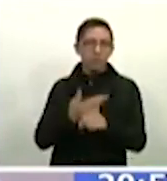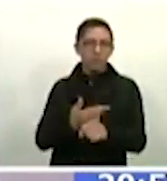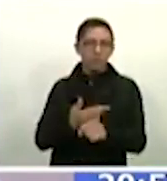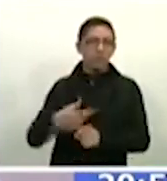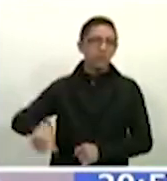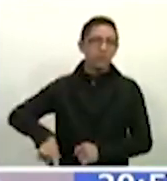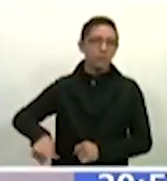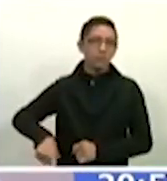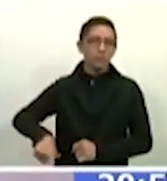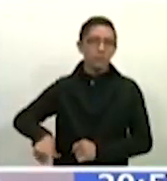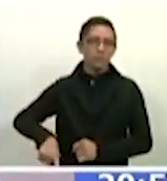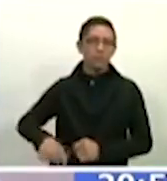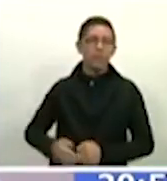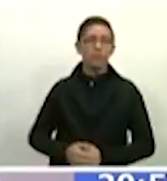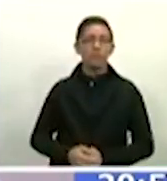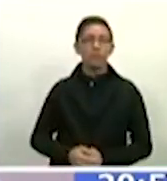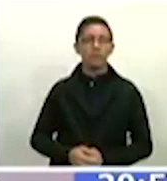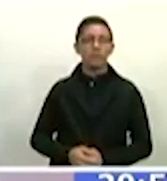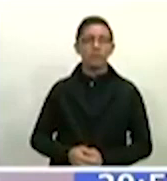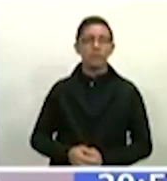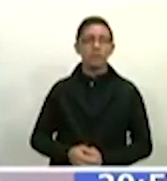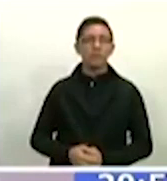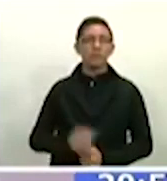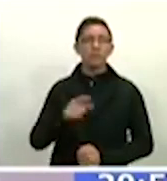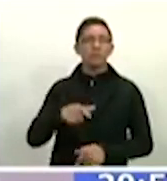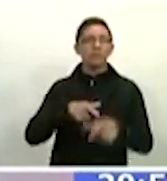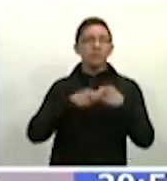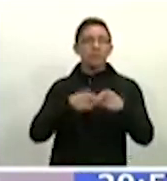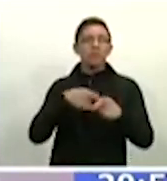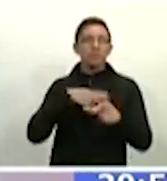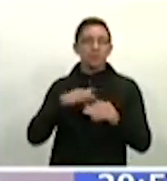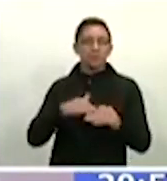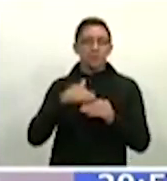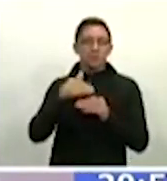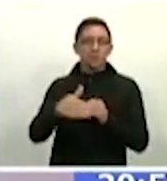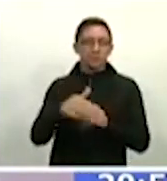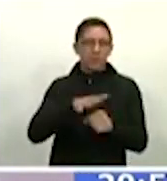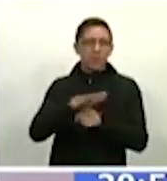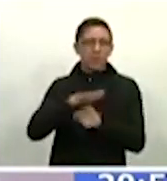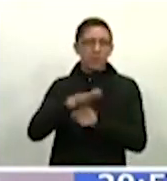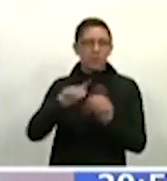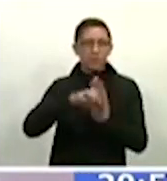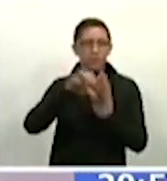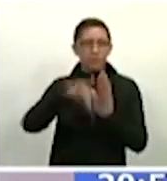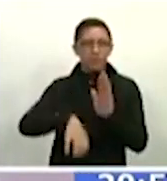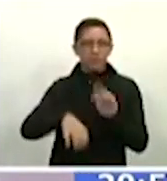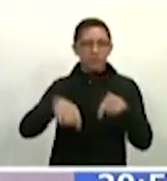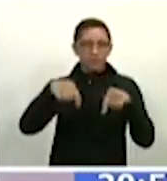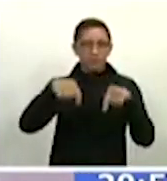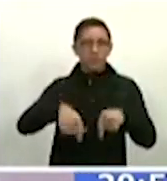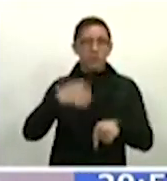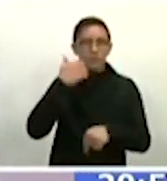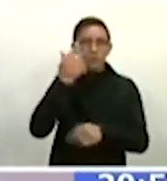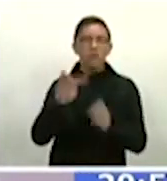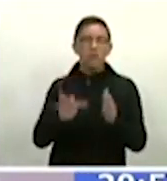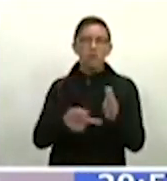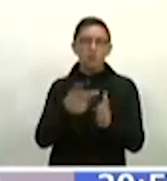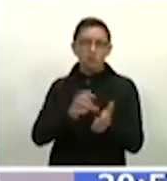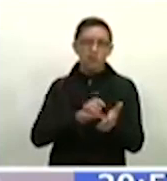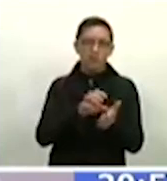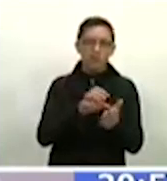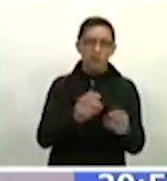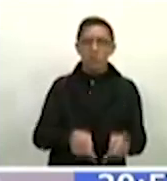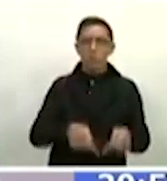y seguimos avanzando y adelante. Y esta es precisamente la idea de estos estímulos, apoyar